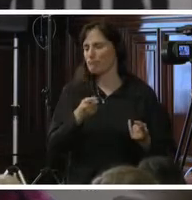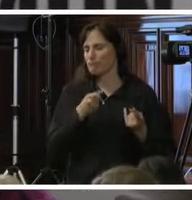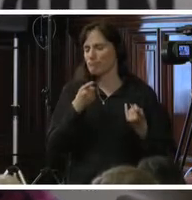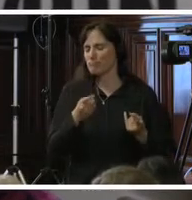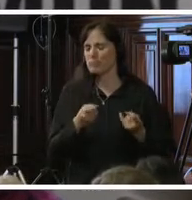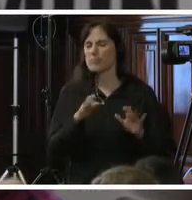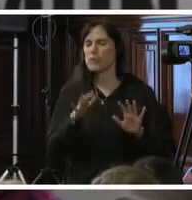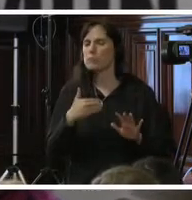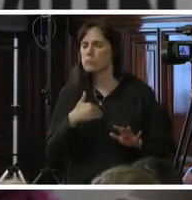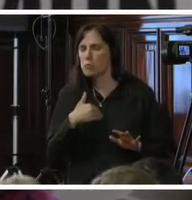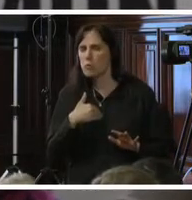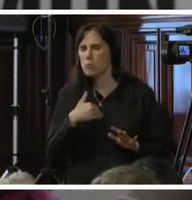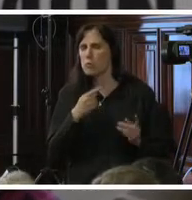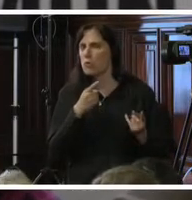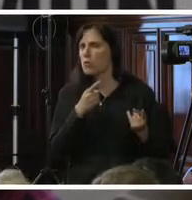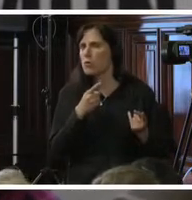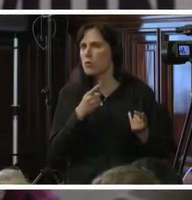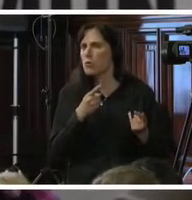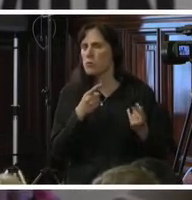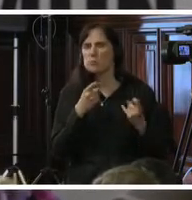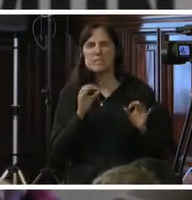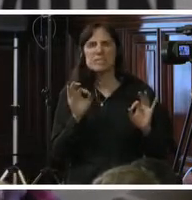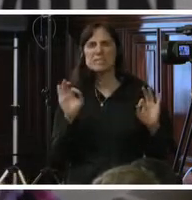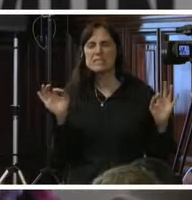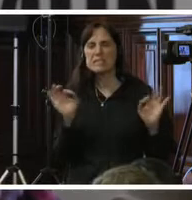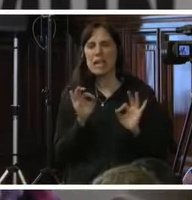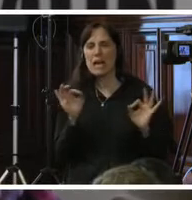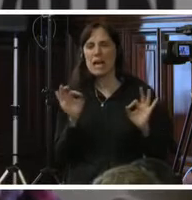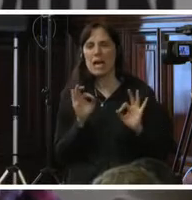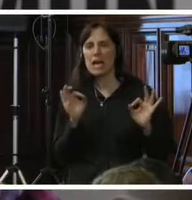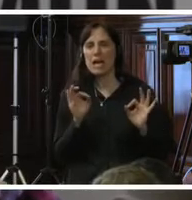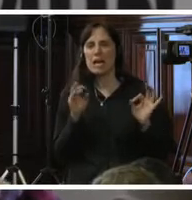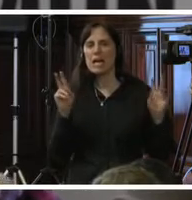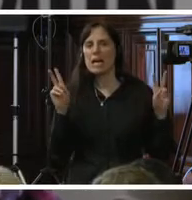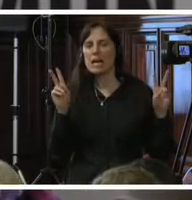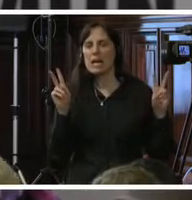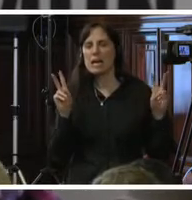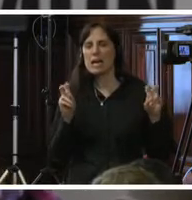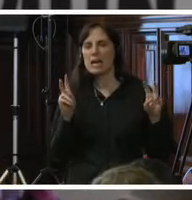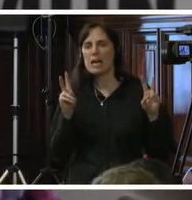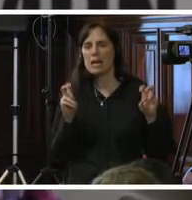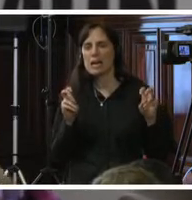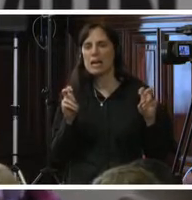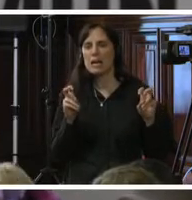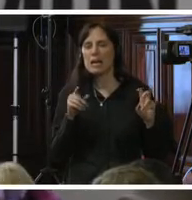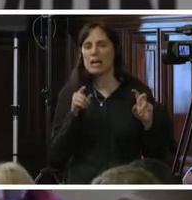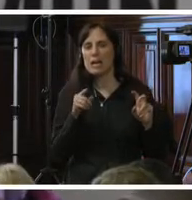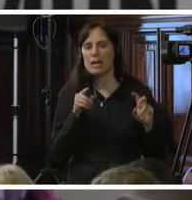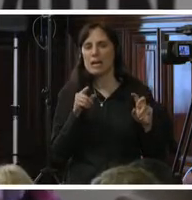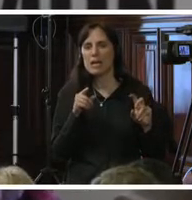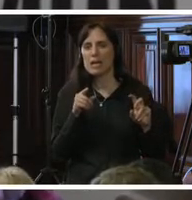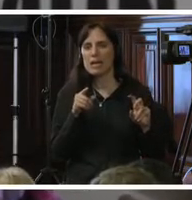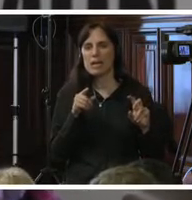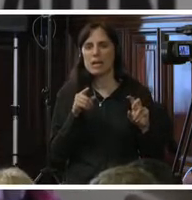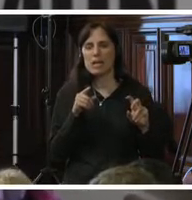pero no recuerdo haber escuchado nada con respecto al factor de